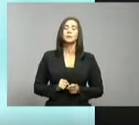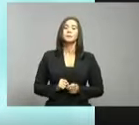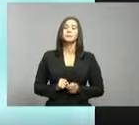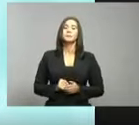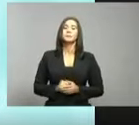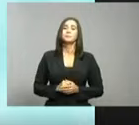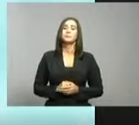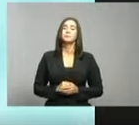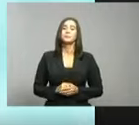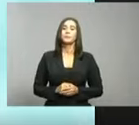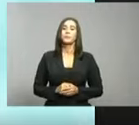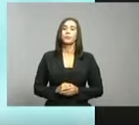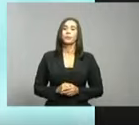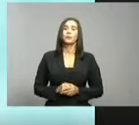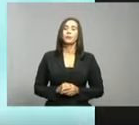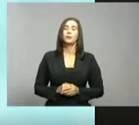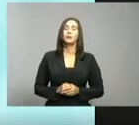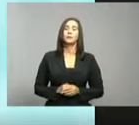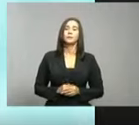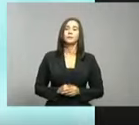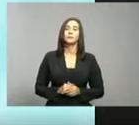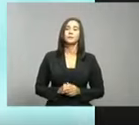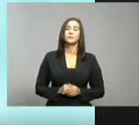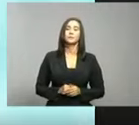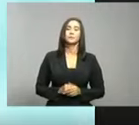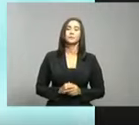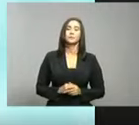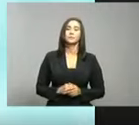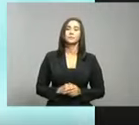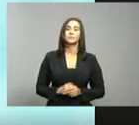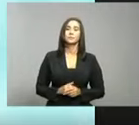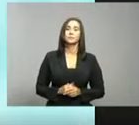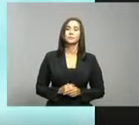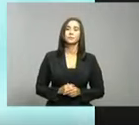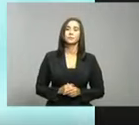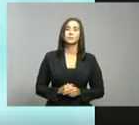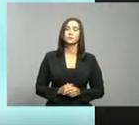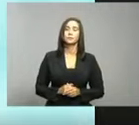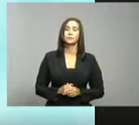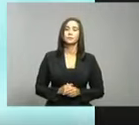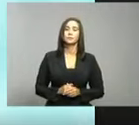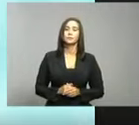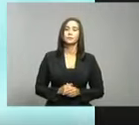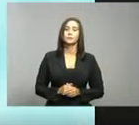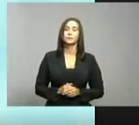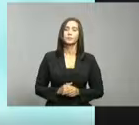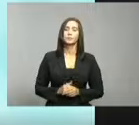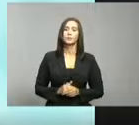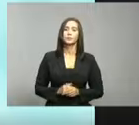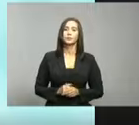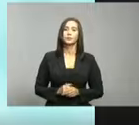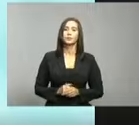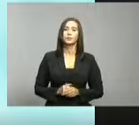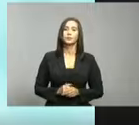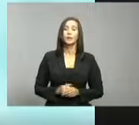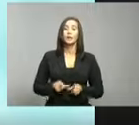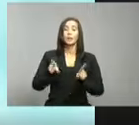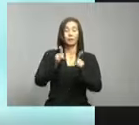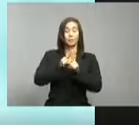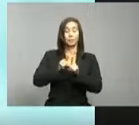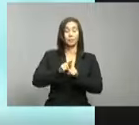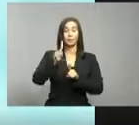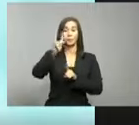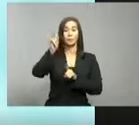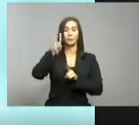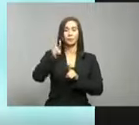momento actualizarnos en otro orden sobre lo en qué quedó el caso, la casuística con el Flerén, pues se lo